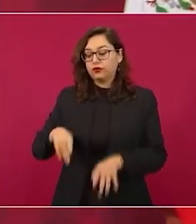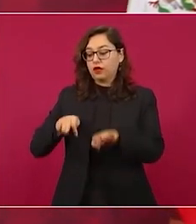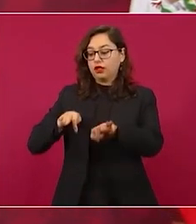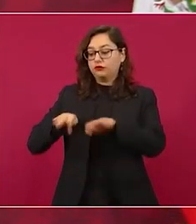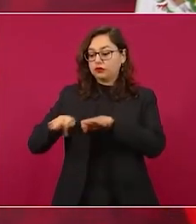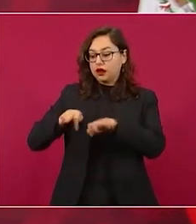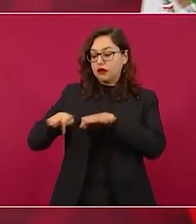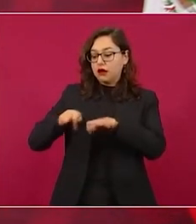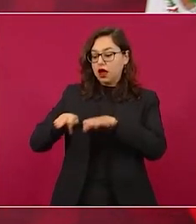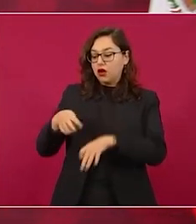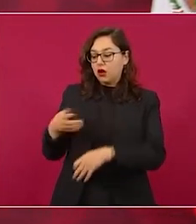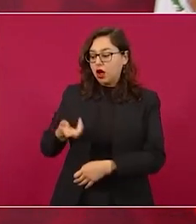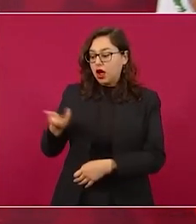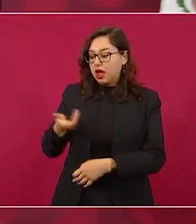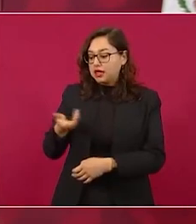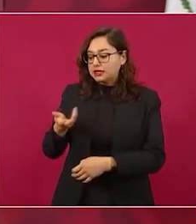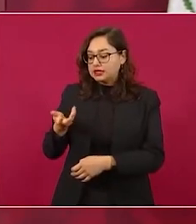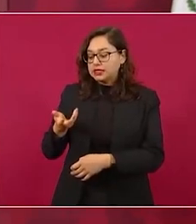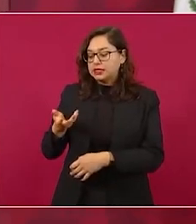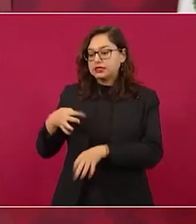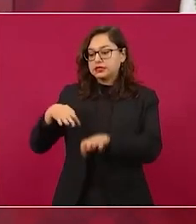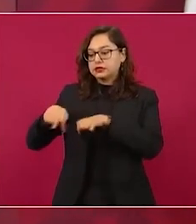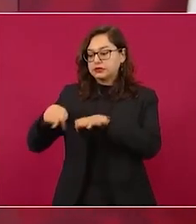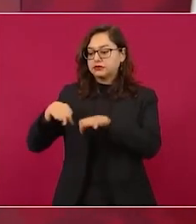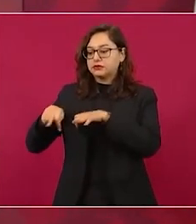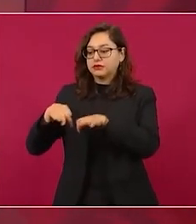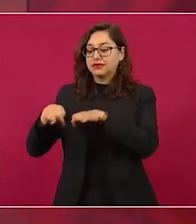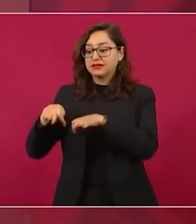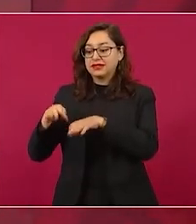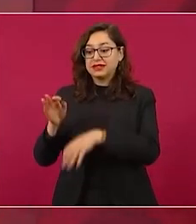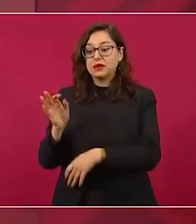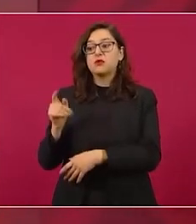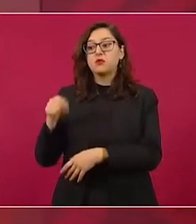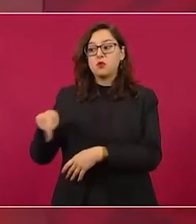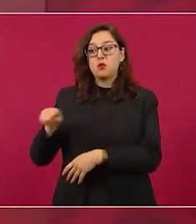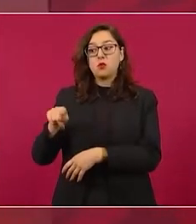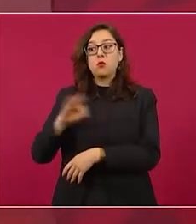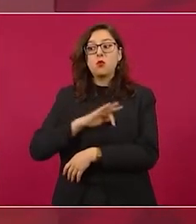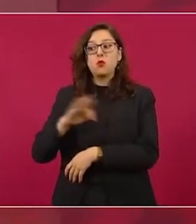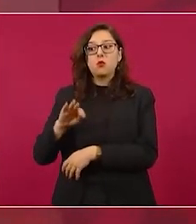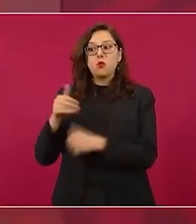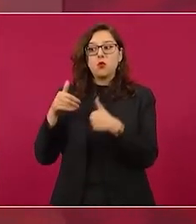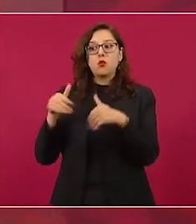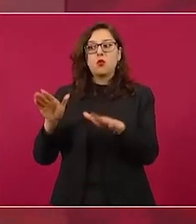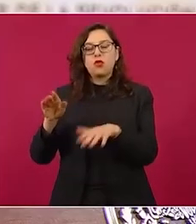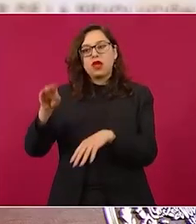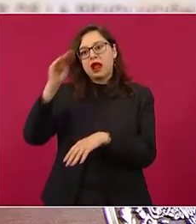puede considerarse propaganda.